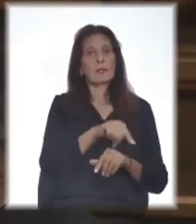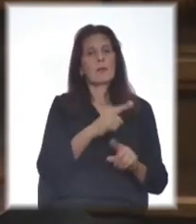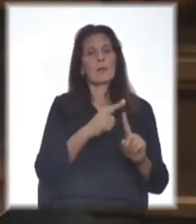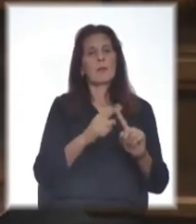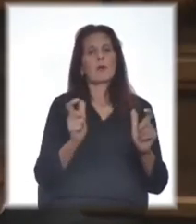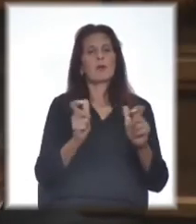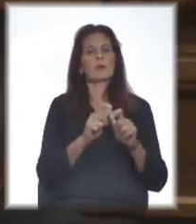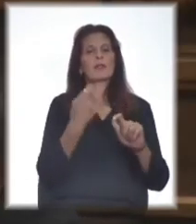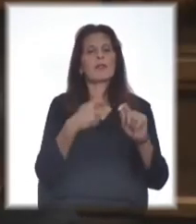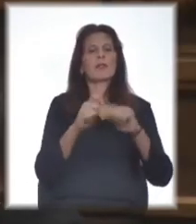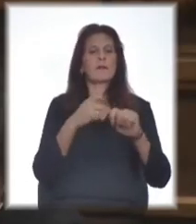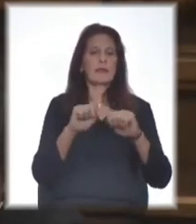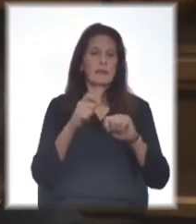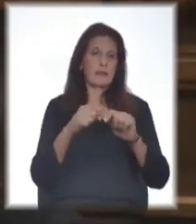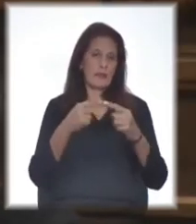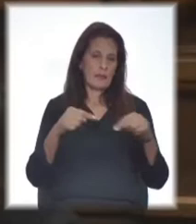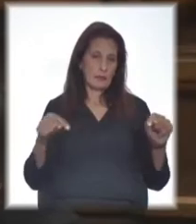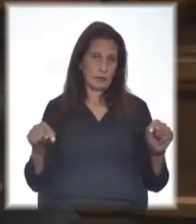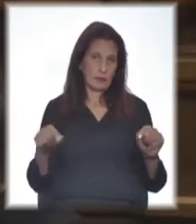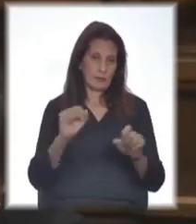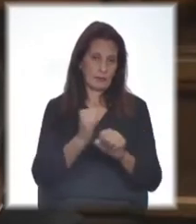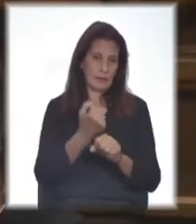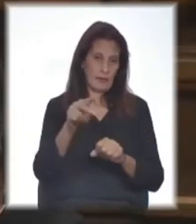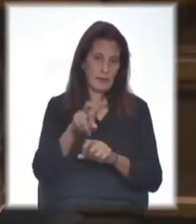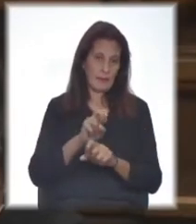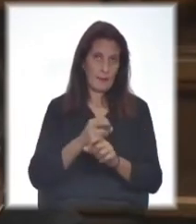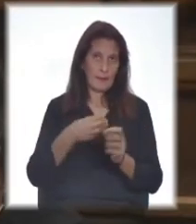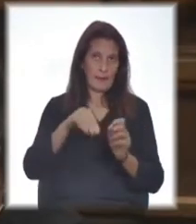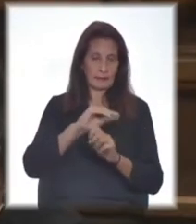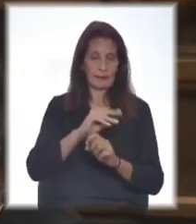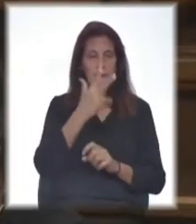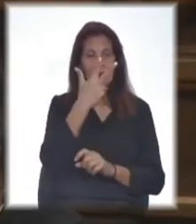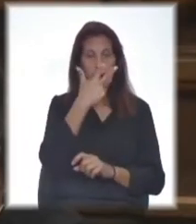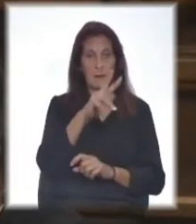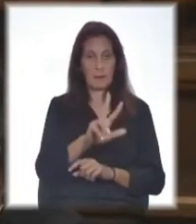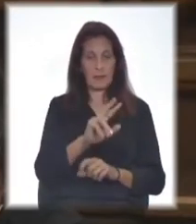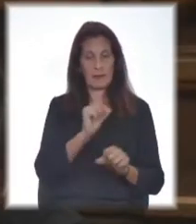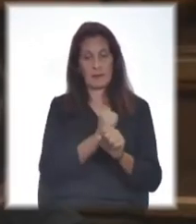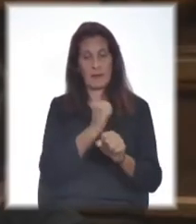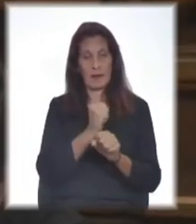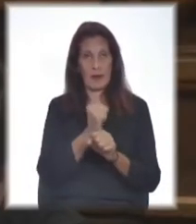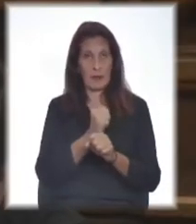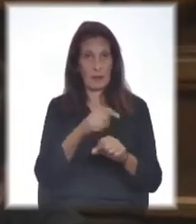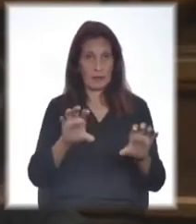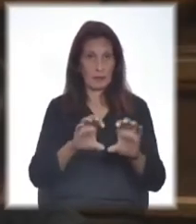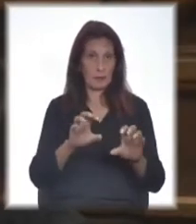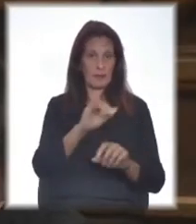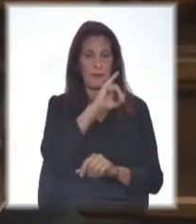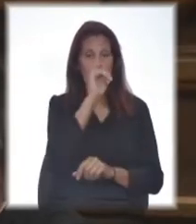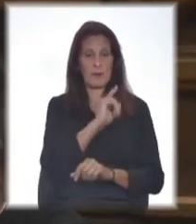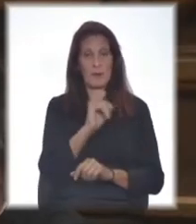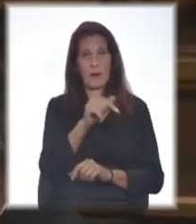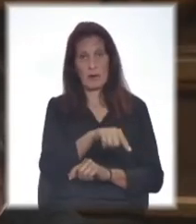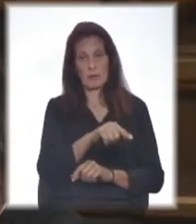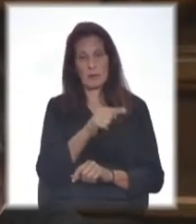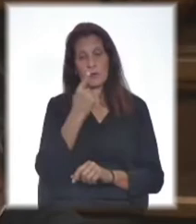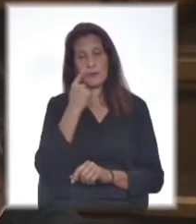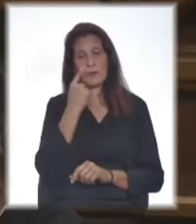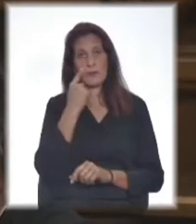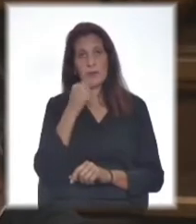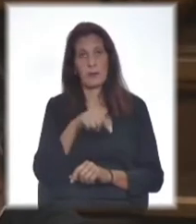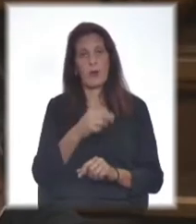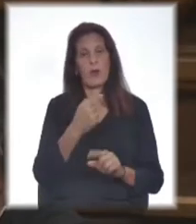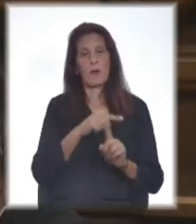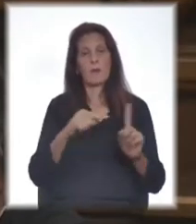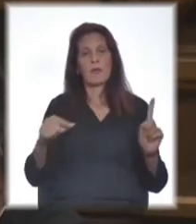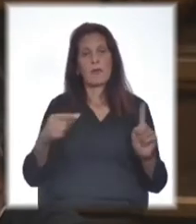las comisiones de venta del producto. Eso significa que más de 3.000 trabajadoras y trabajadores están desde marzo sobreviviendo con